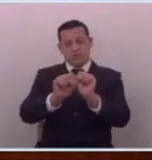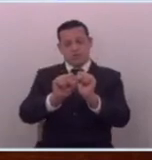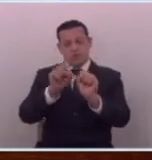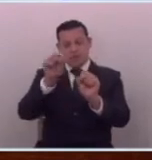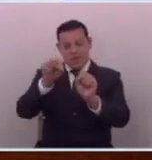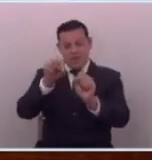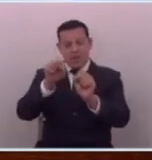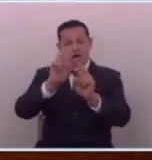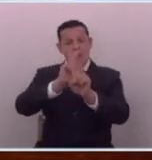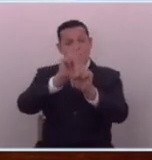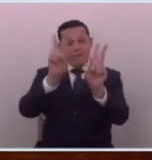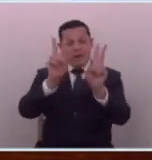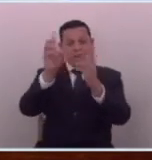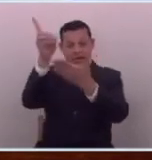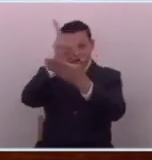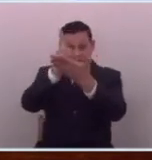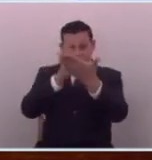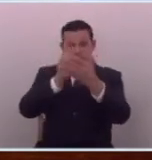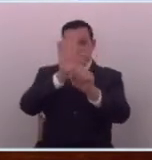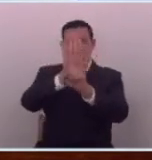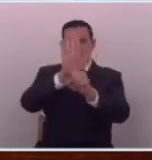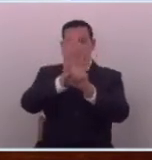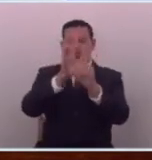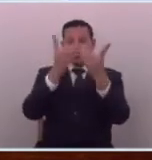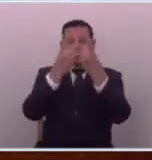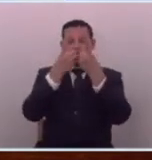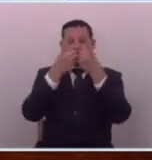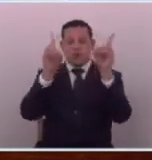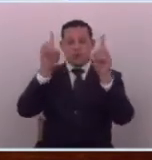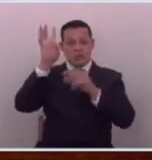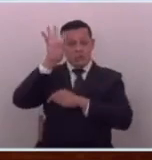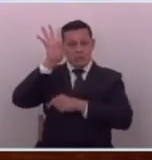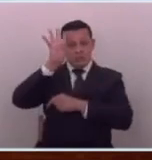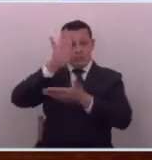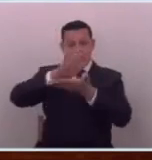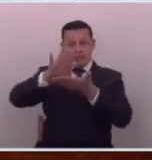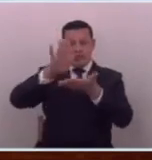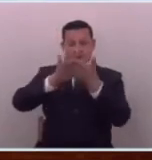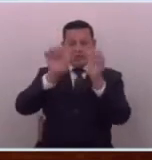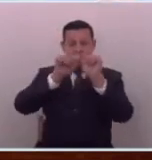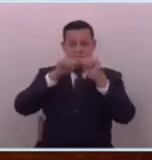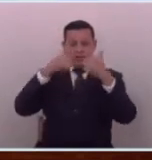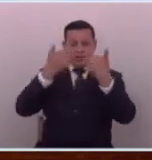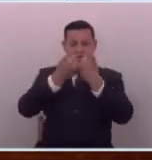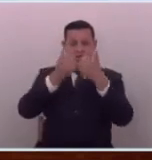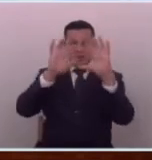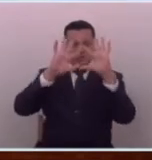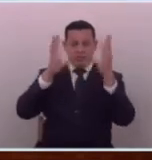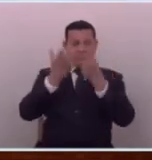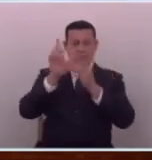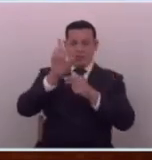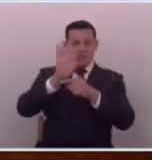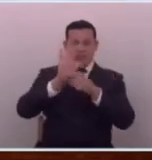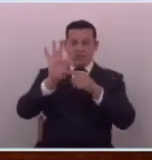supuestamente diseñaron en su democracia inventada y pagada por organismos internacionales que no funcionó ¿verdad?